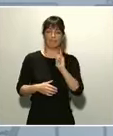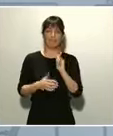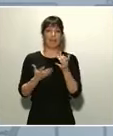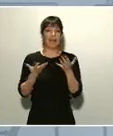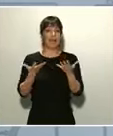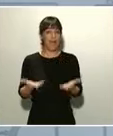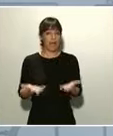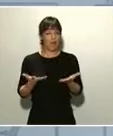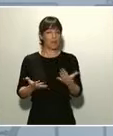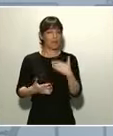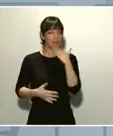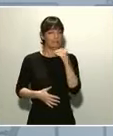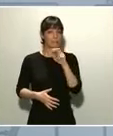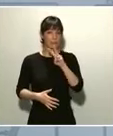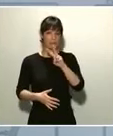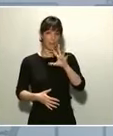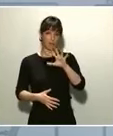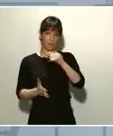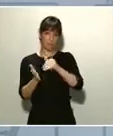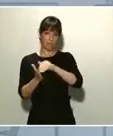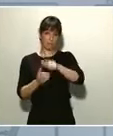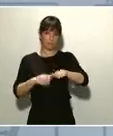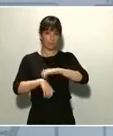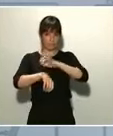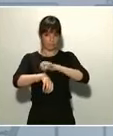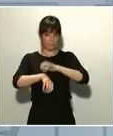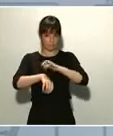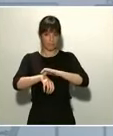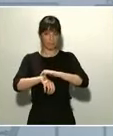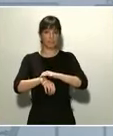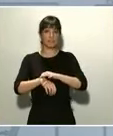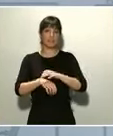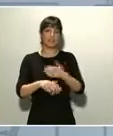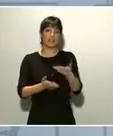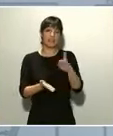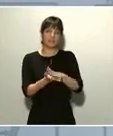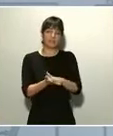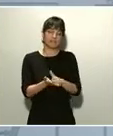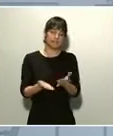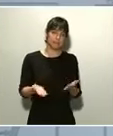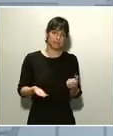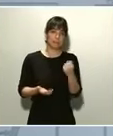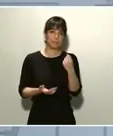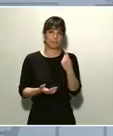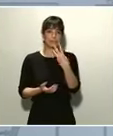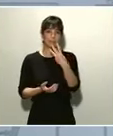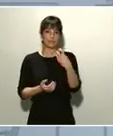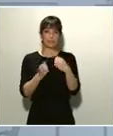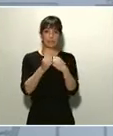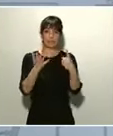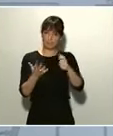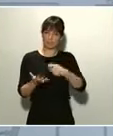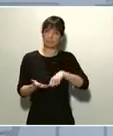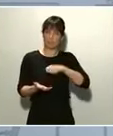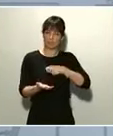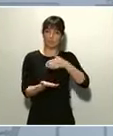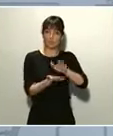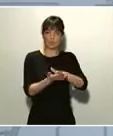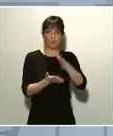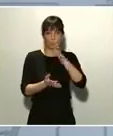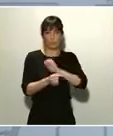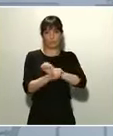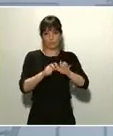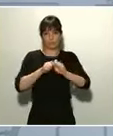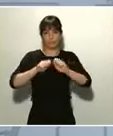25.000 casos y han fallecido desgraciadamente 1.326 compatriotas como consecuencia de la pandemia del COVID-19.